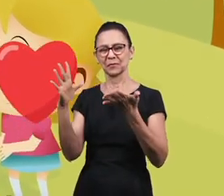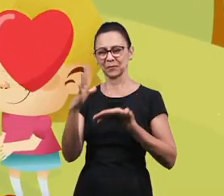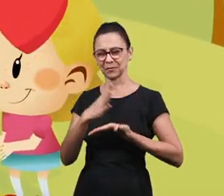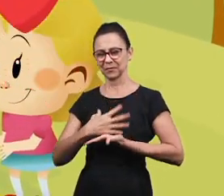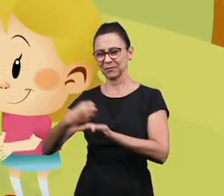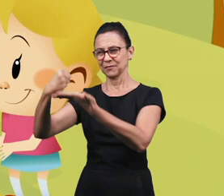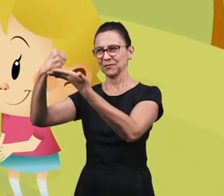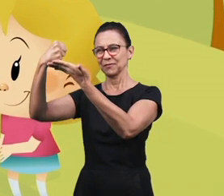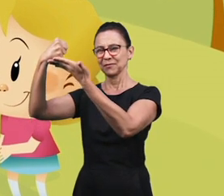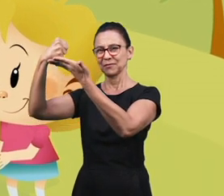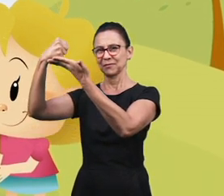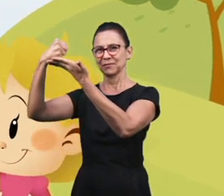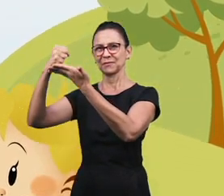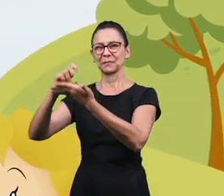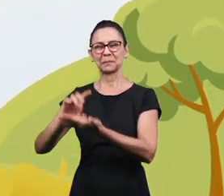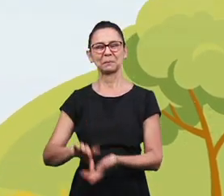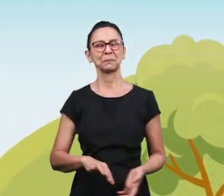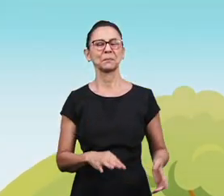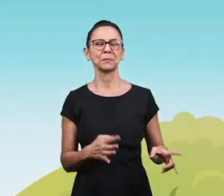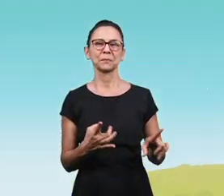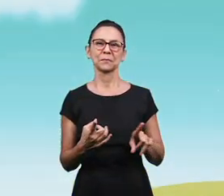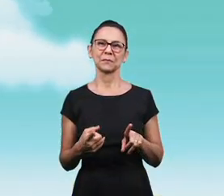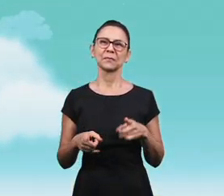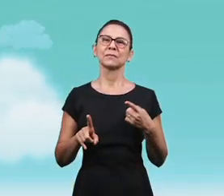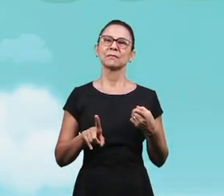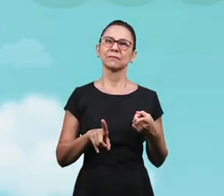Ven, Señor Jesús